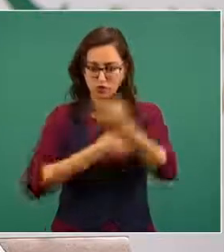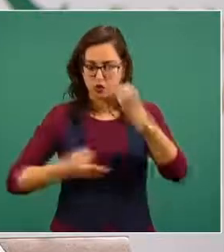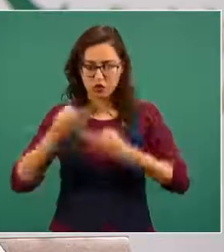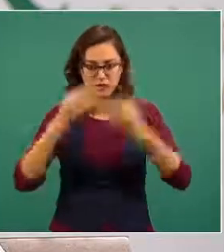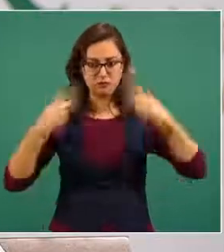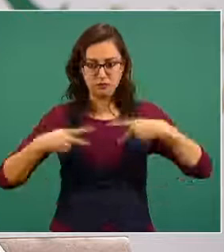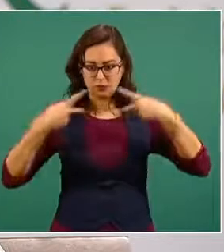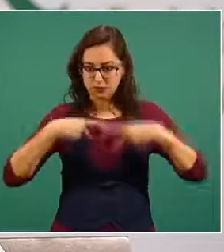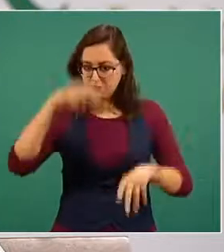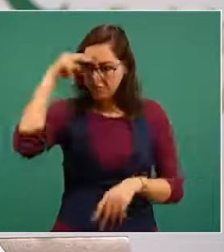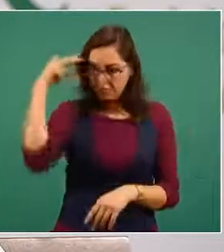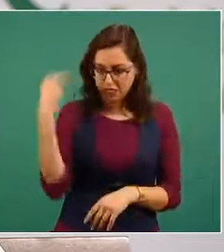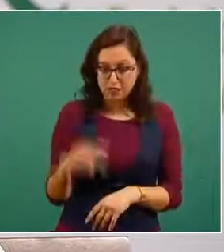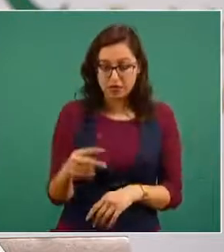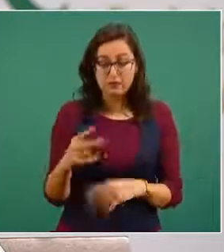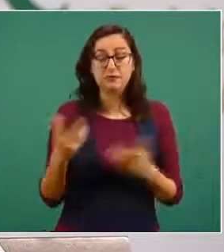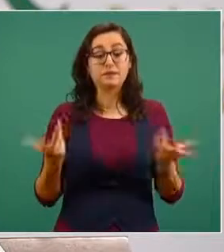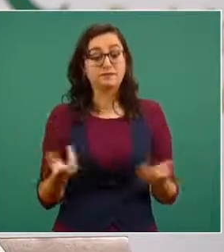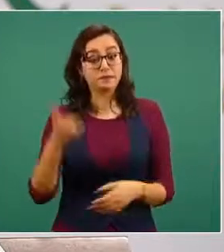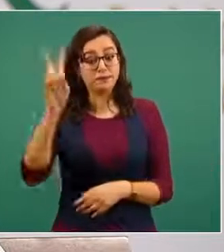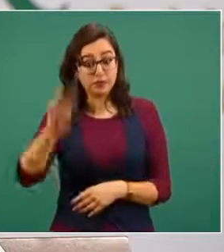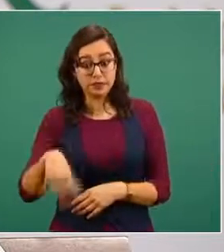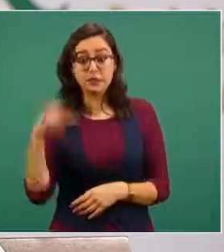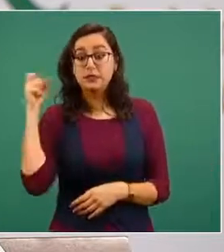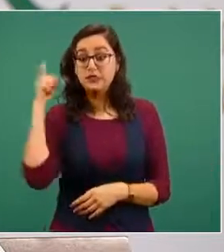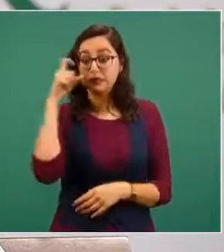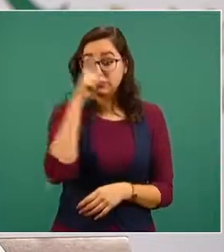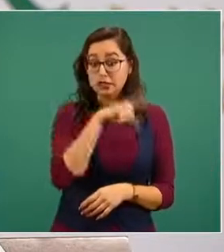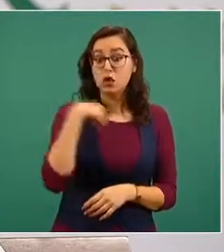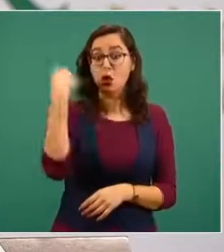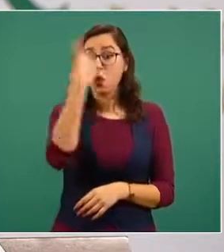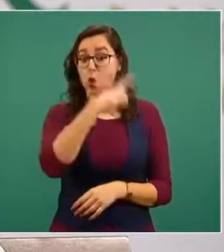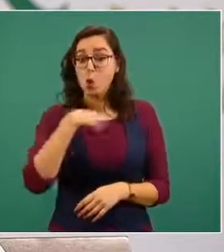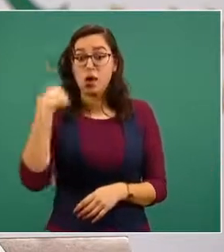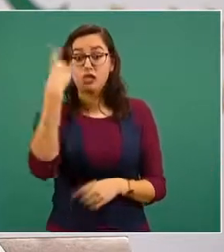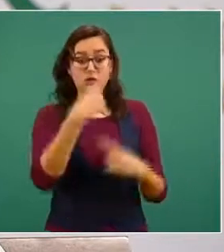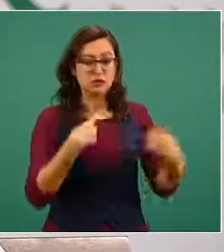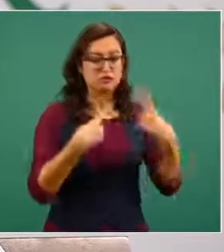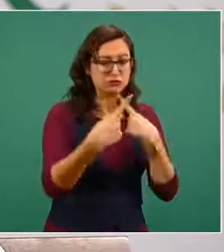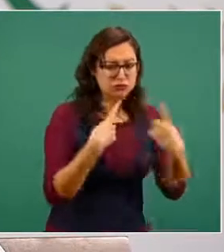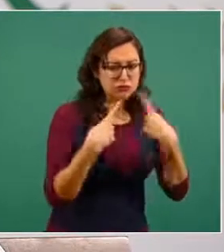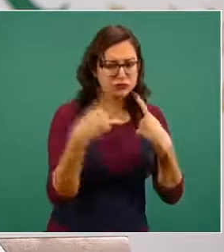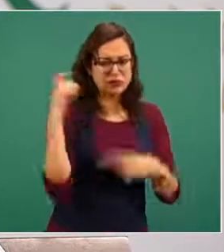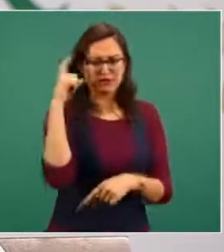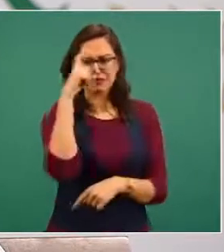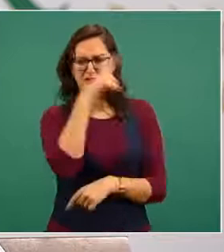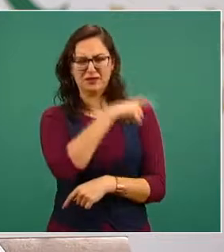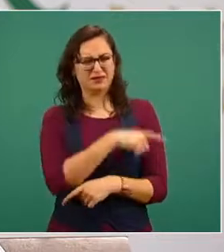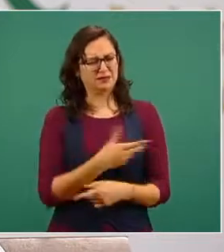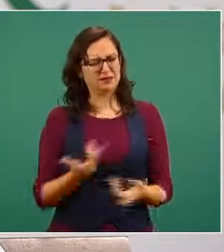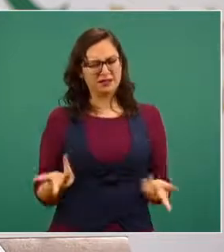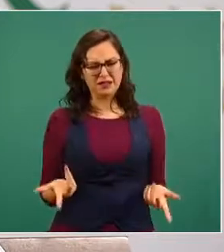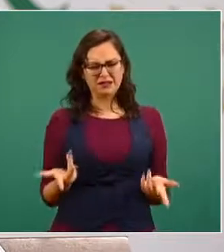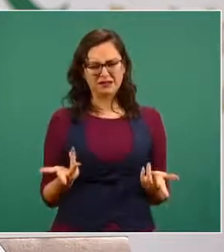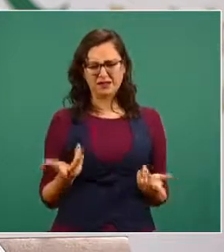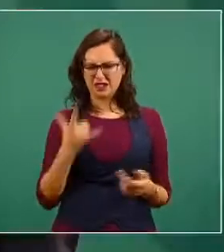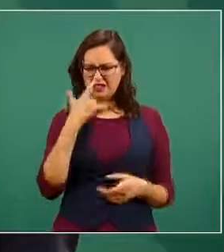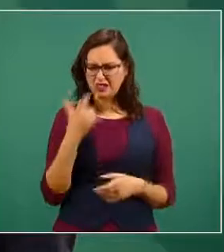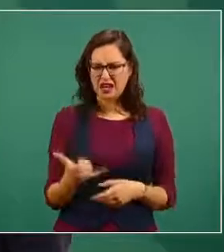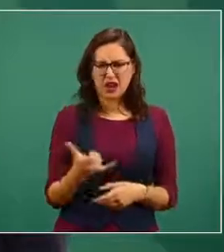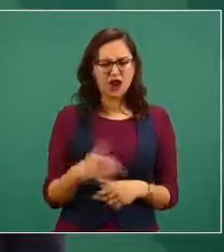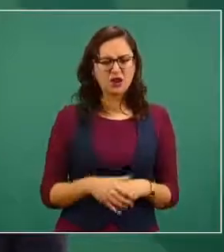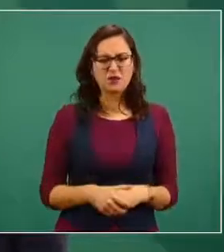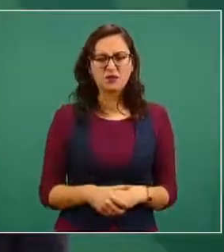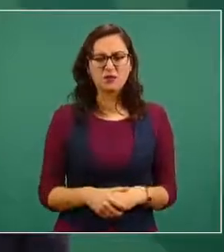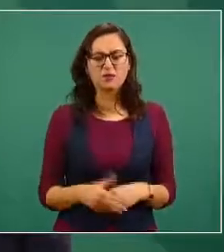Costó trabajo y muchas horas, cosa inusual desde que se efectuó su detención.